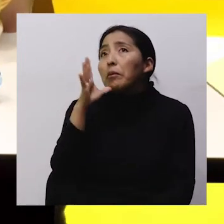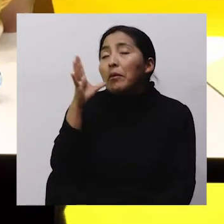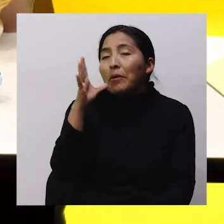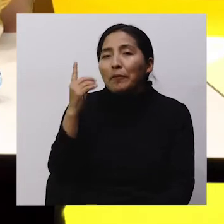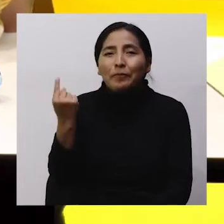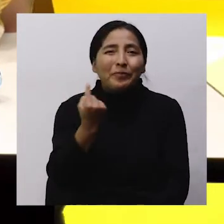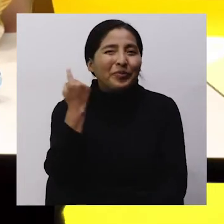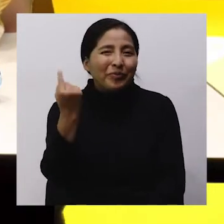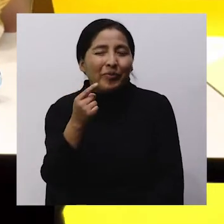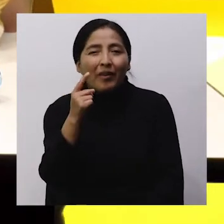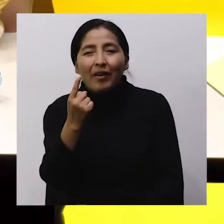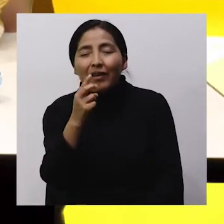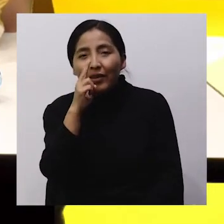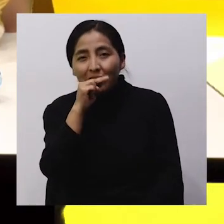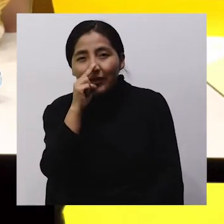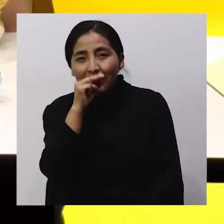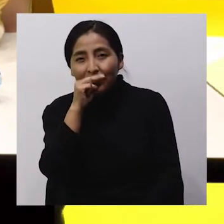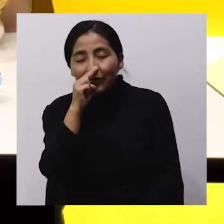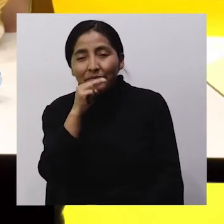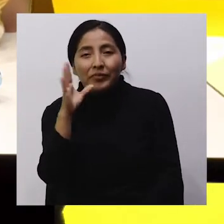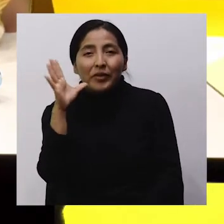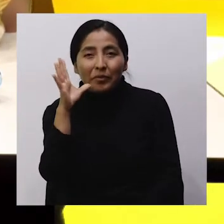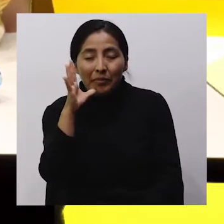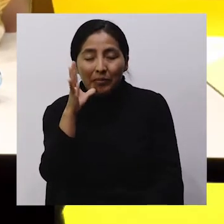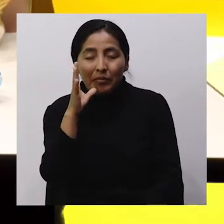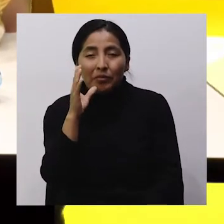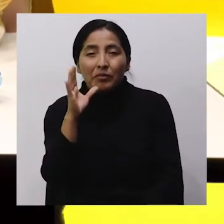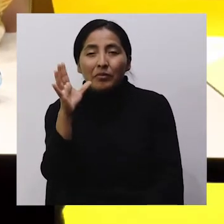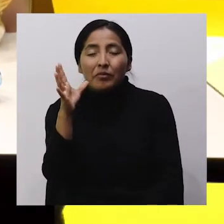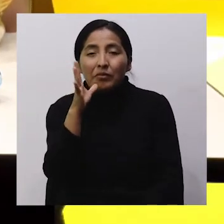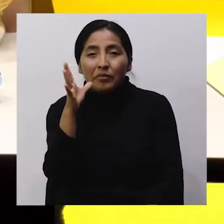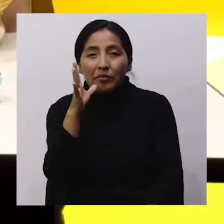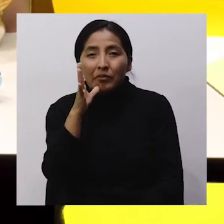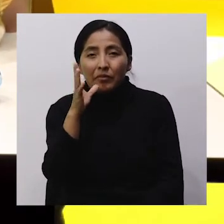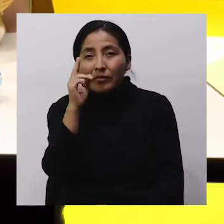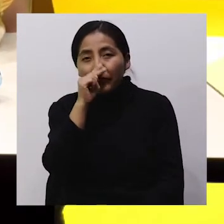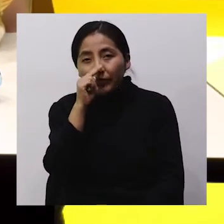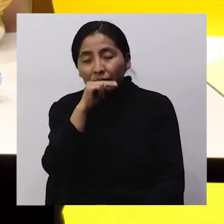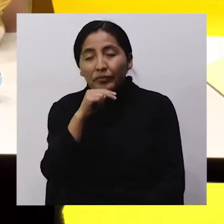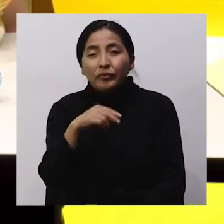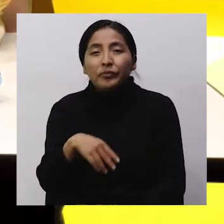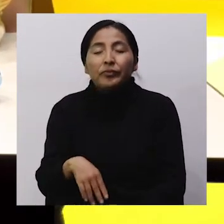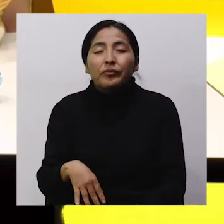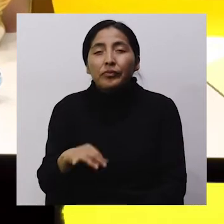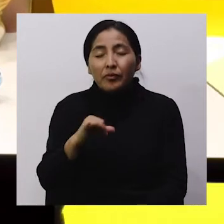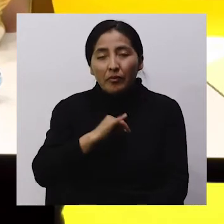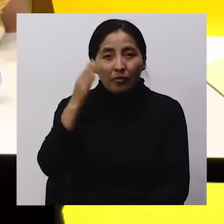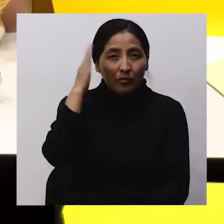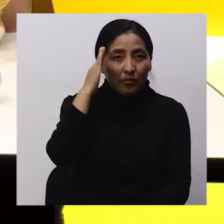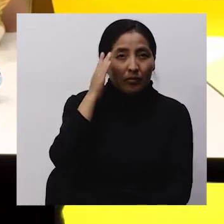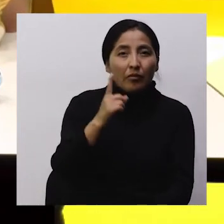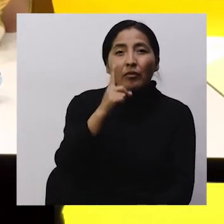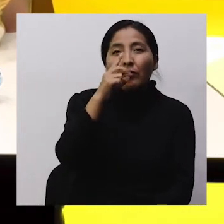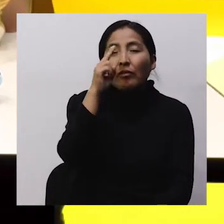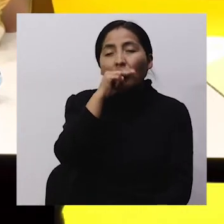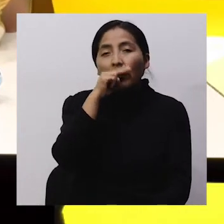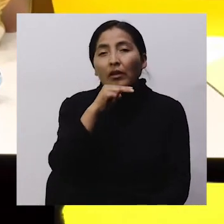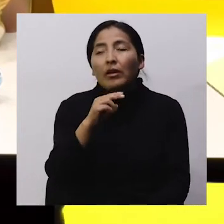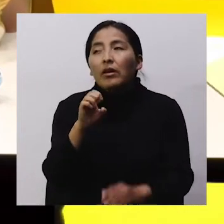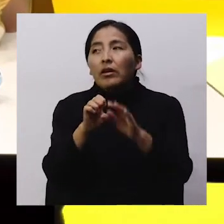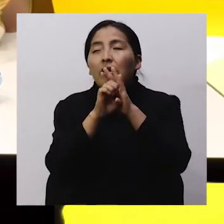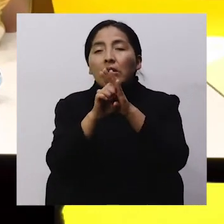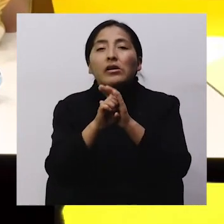casa, en la escuela Los manejan muy bien, ¿no? Mamá, mamá Eso Yo sé un chiste de mamá, mamá